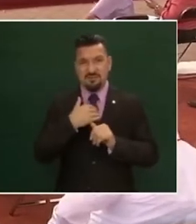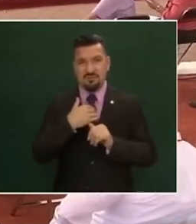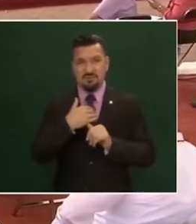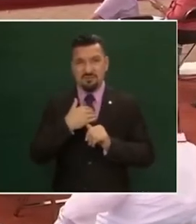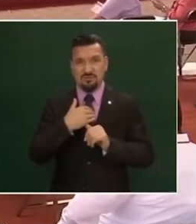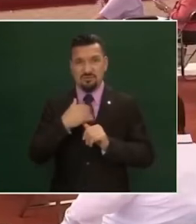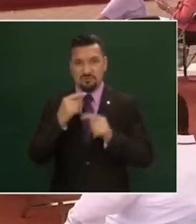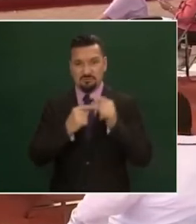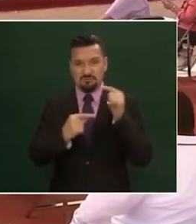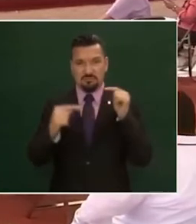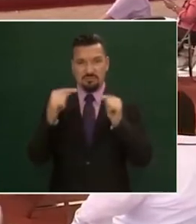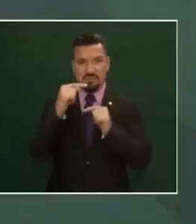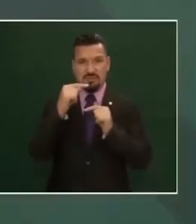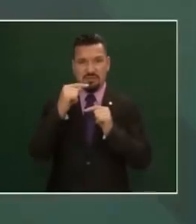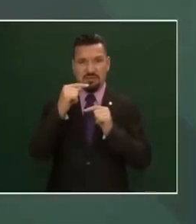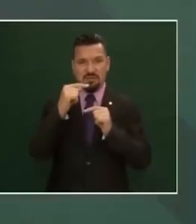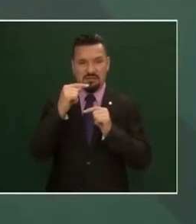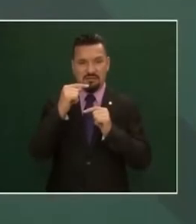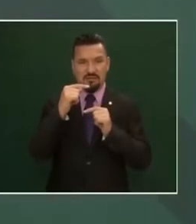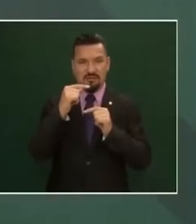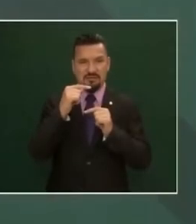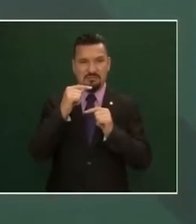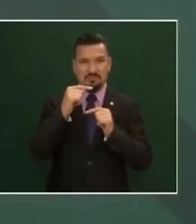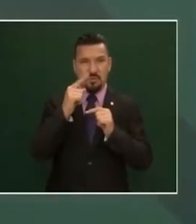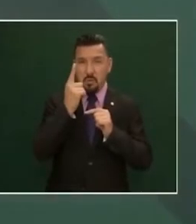medio punto